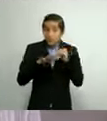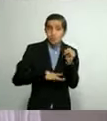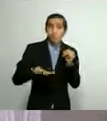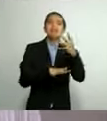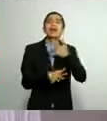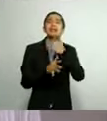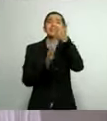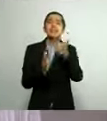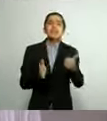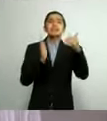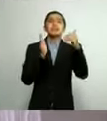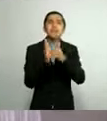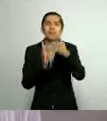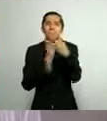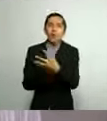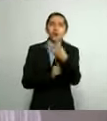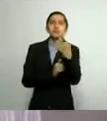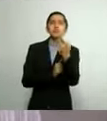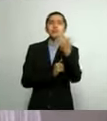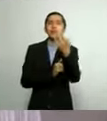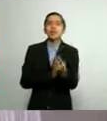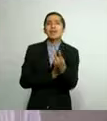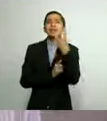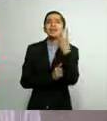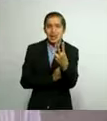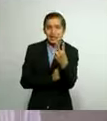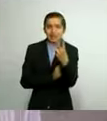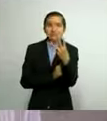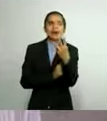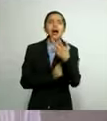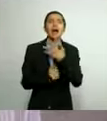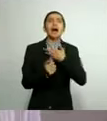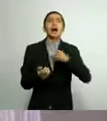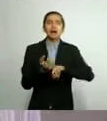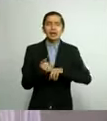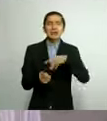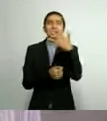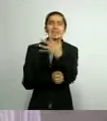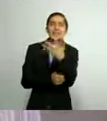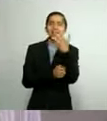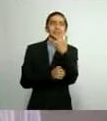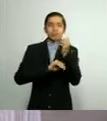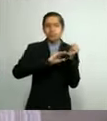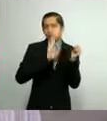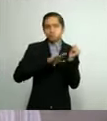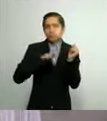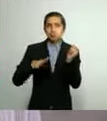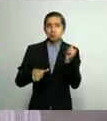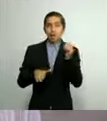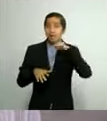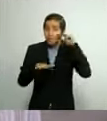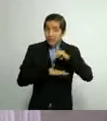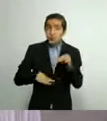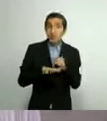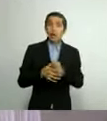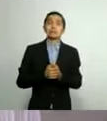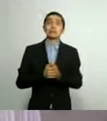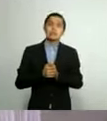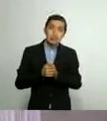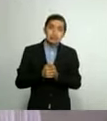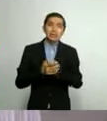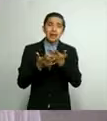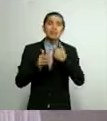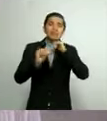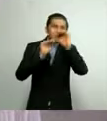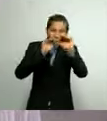.453 casos y casi 500 muertes. El llamado a cada